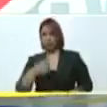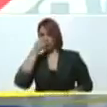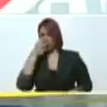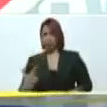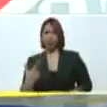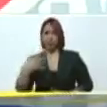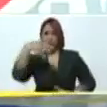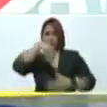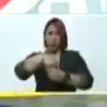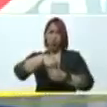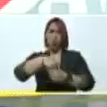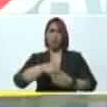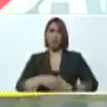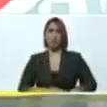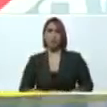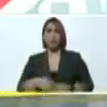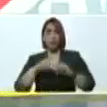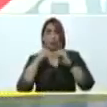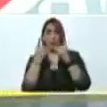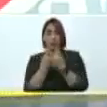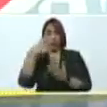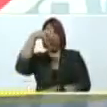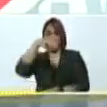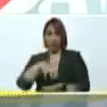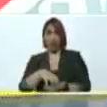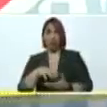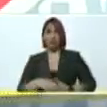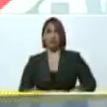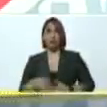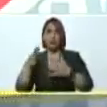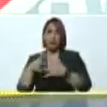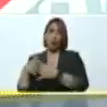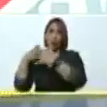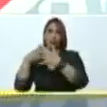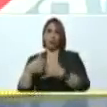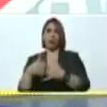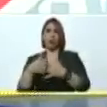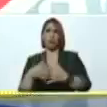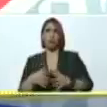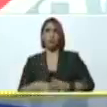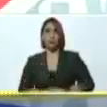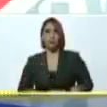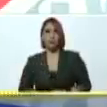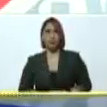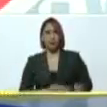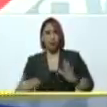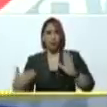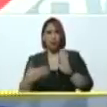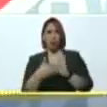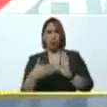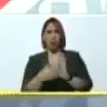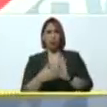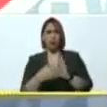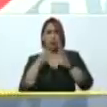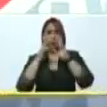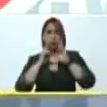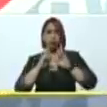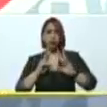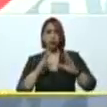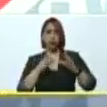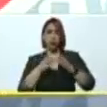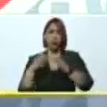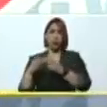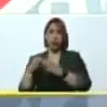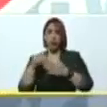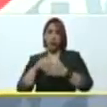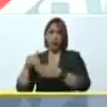intervencionistas del Departamento de Estado de los Estados Unidos de Norteamérica contra la impecable organización